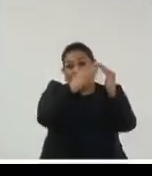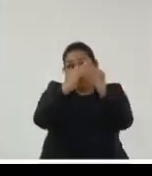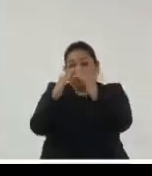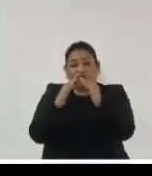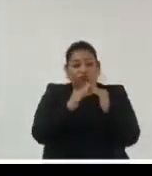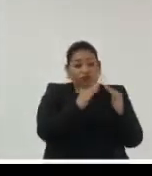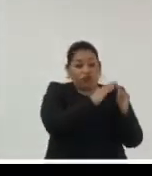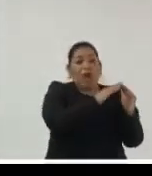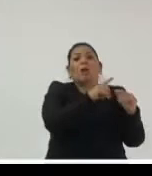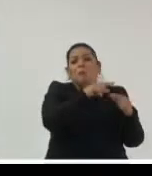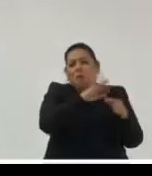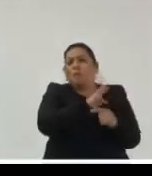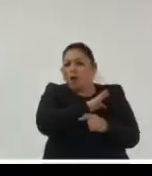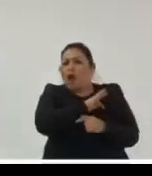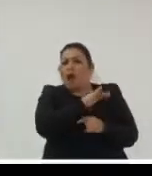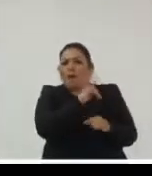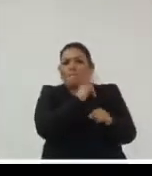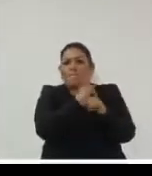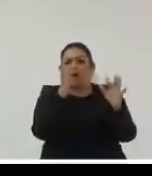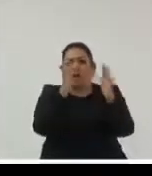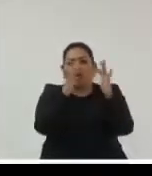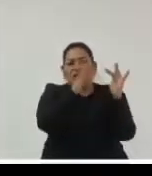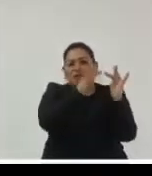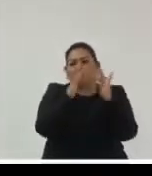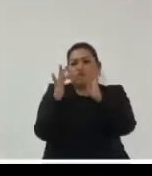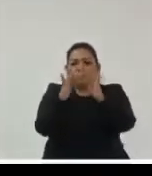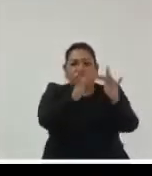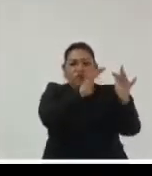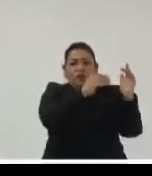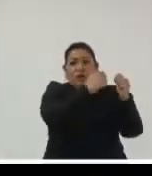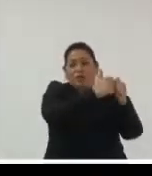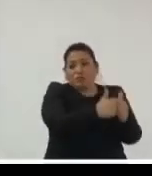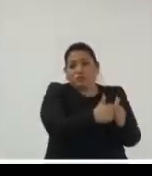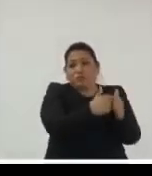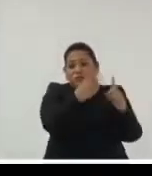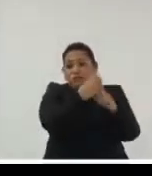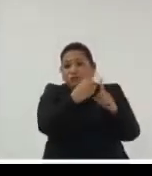dejamos de hacer nuestro trabajo se se